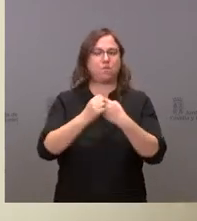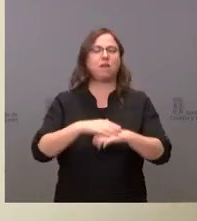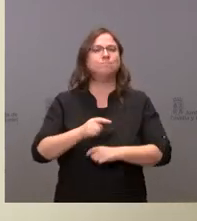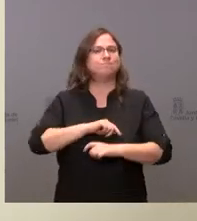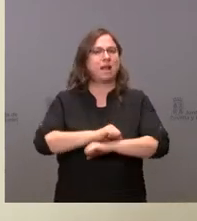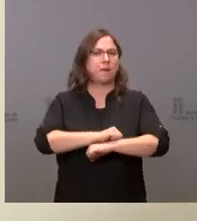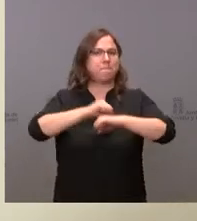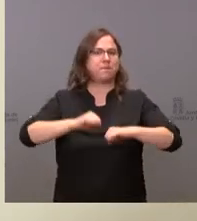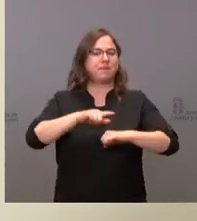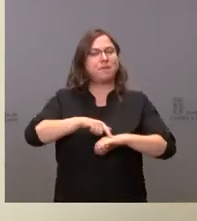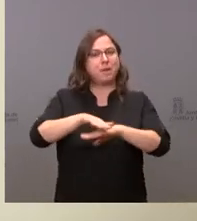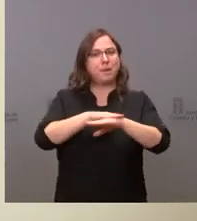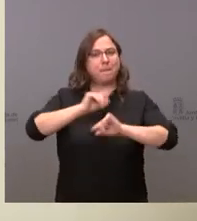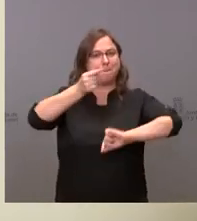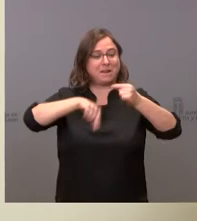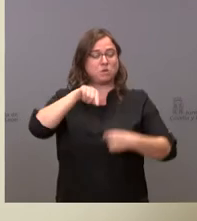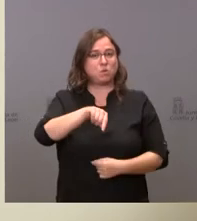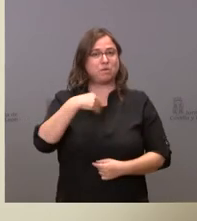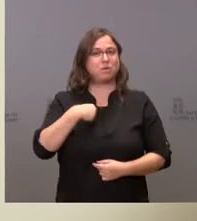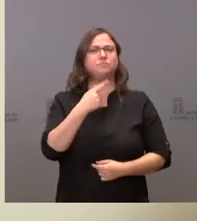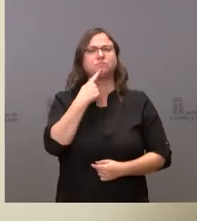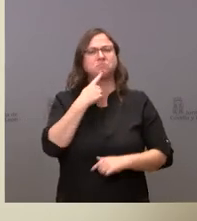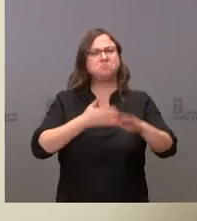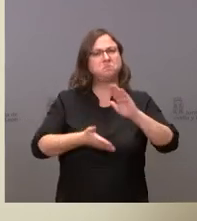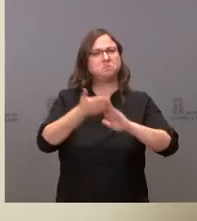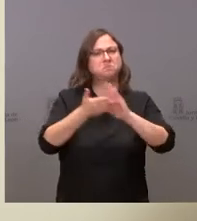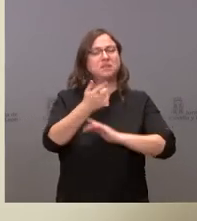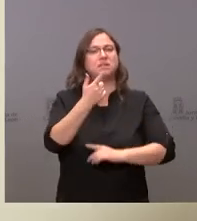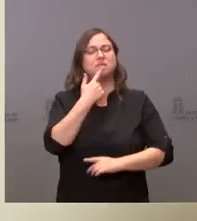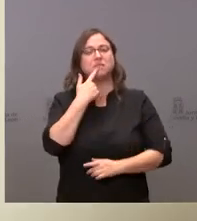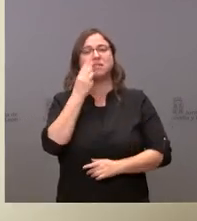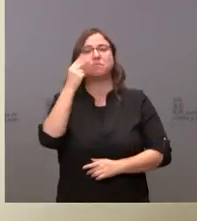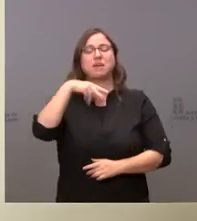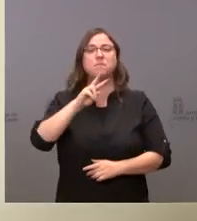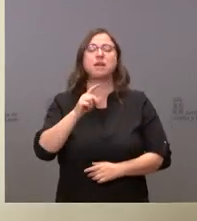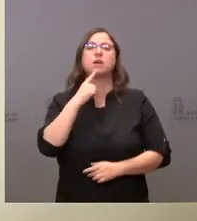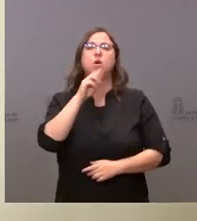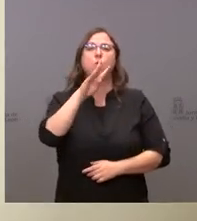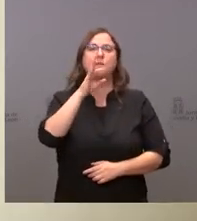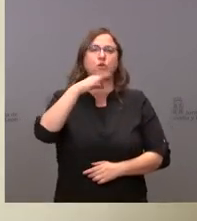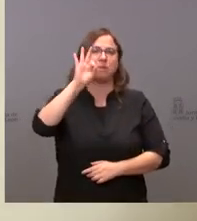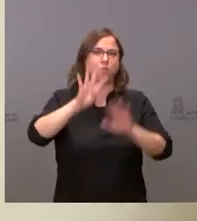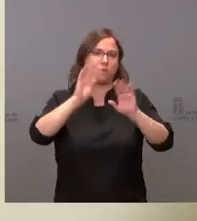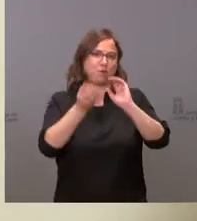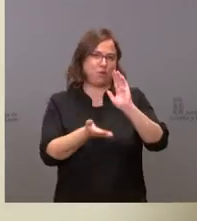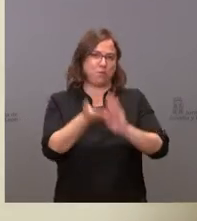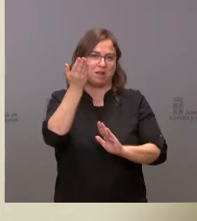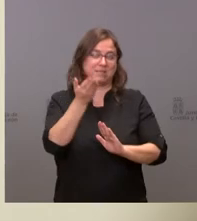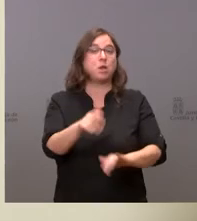estos presupuestos prevén un crecimiento de nuestro PIB del 4,9%, una tasa de paro